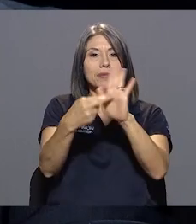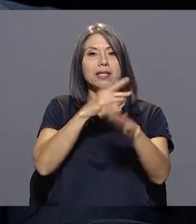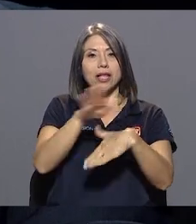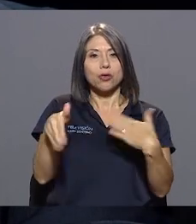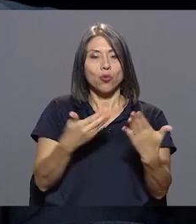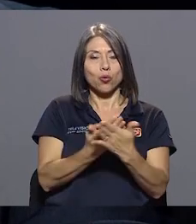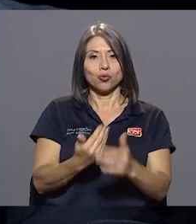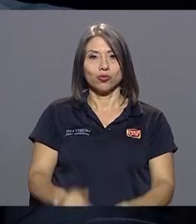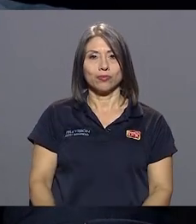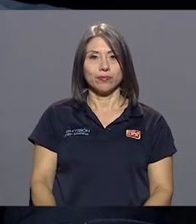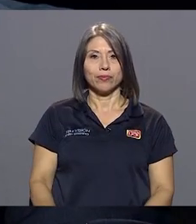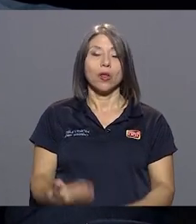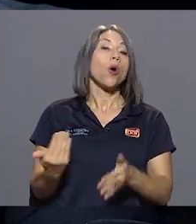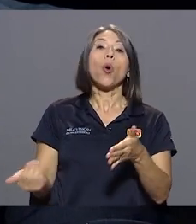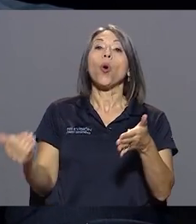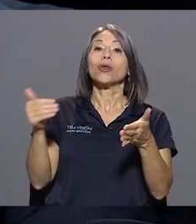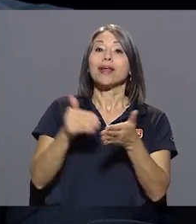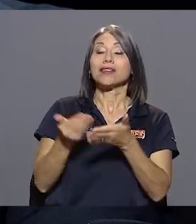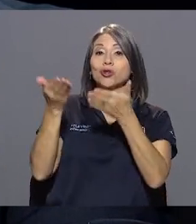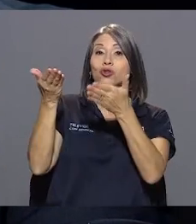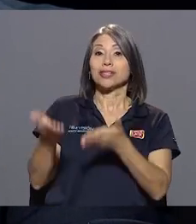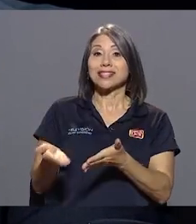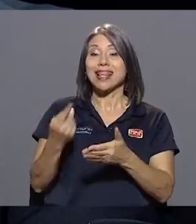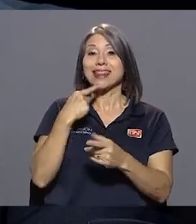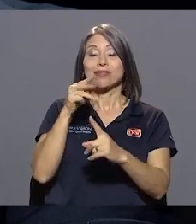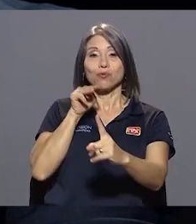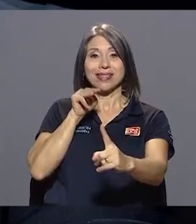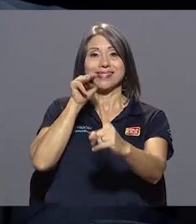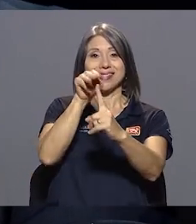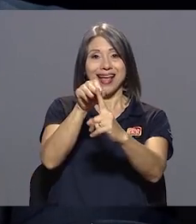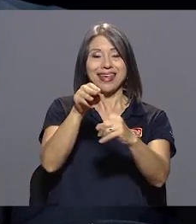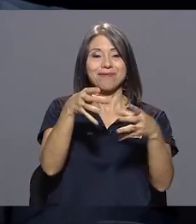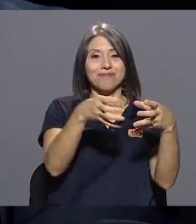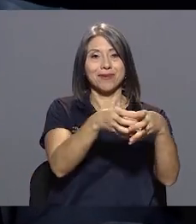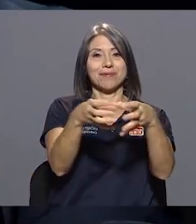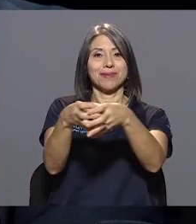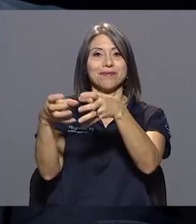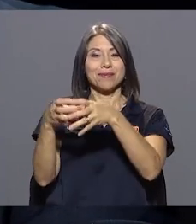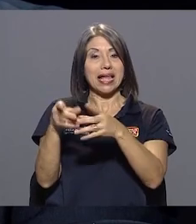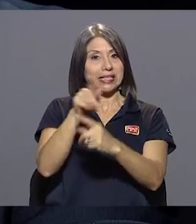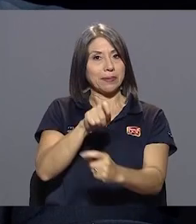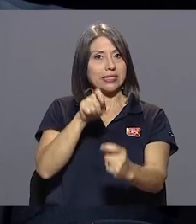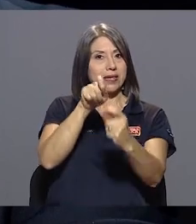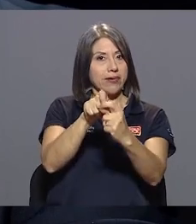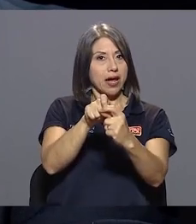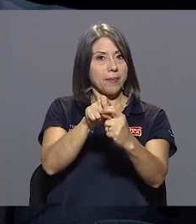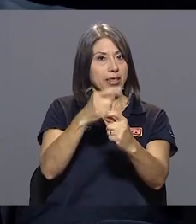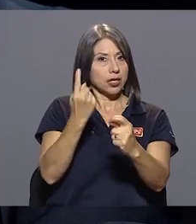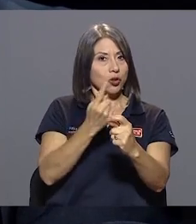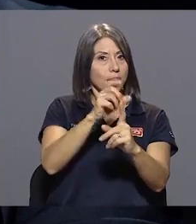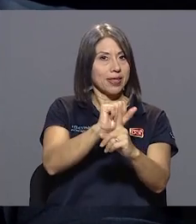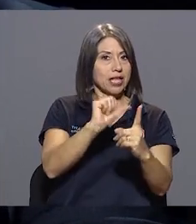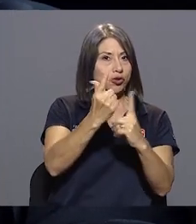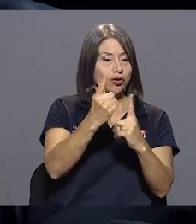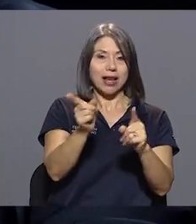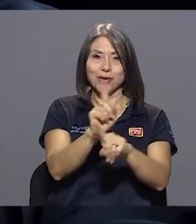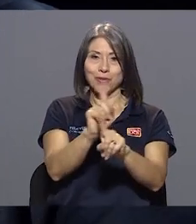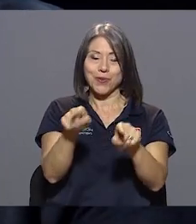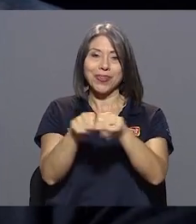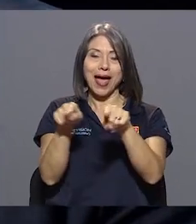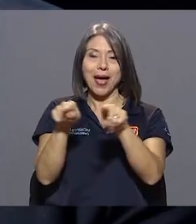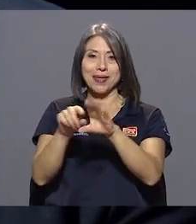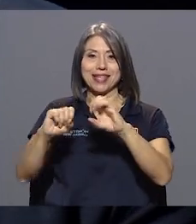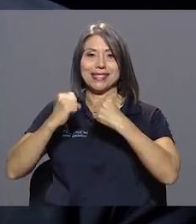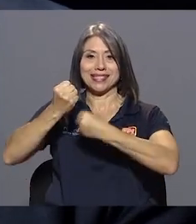Otra vez, don César, les deja un mensaje muy claro a los movimientos, y específicamente no solamente al movimiento social, sino por supuesto al movimiento